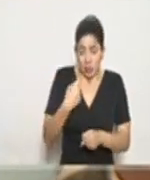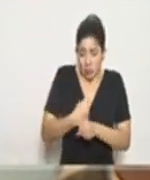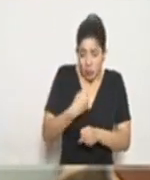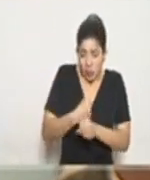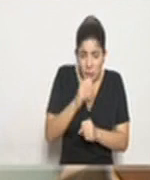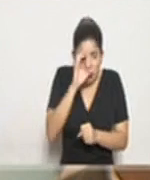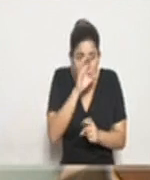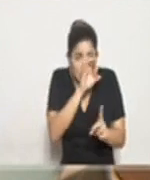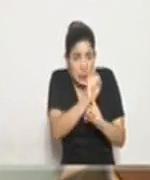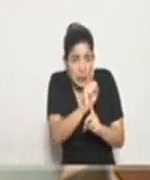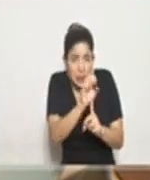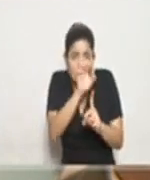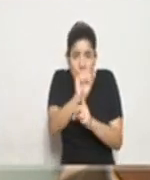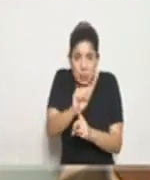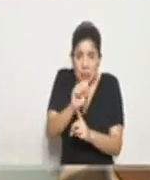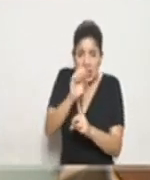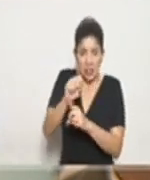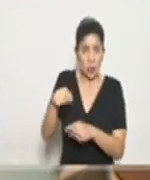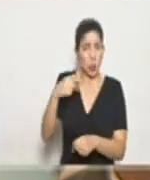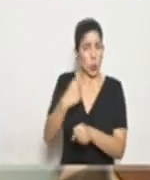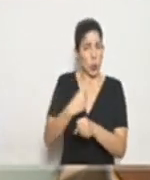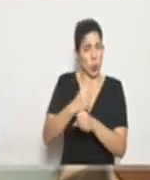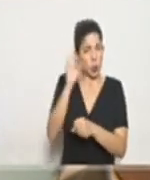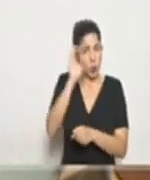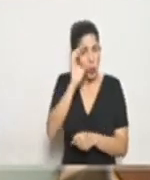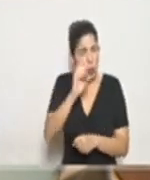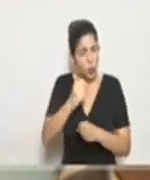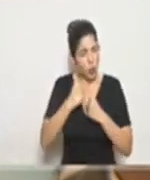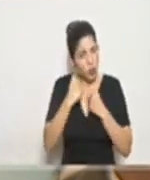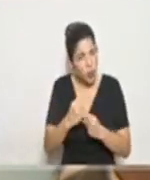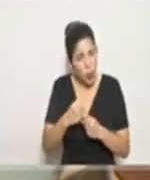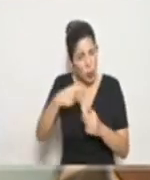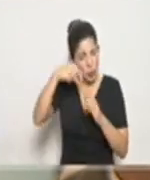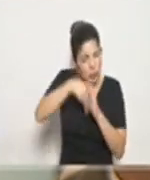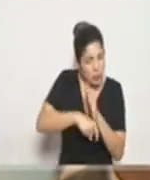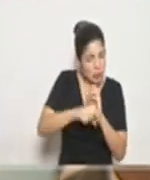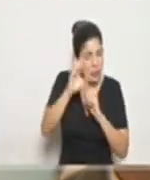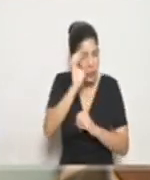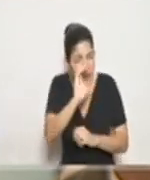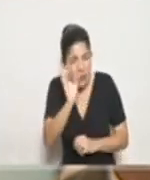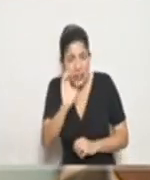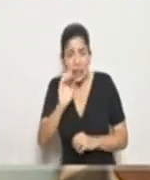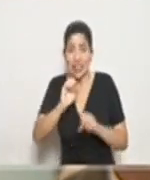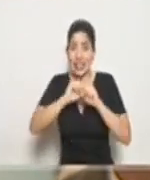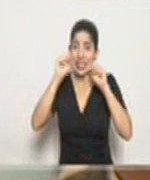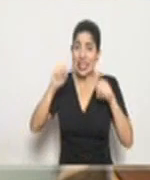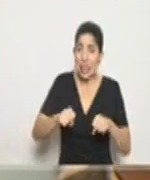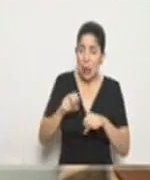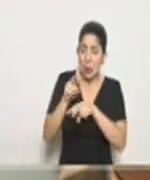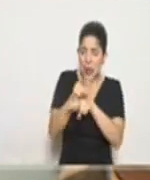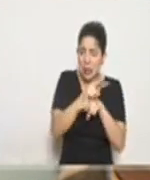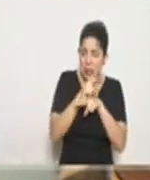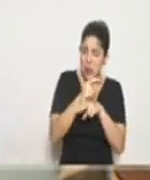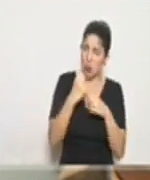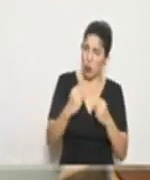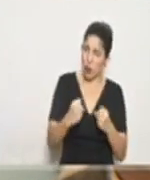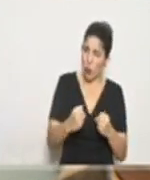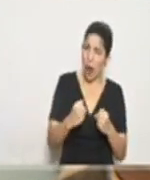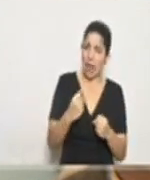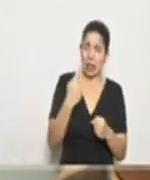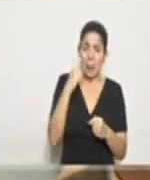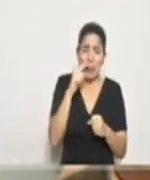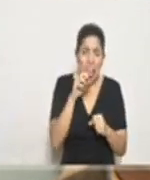ha sido una búsqueda bastante fuerte, bastante intensa, y hemos afilado todo el sistema de vigilancia para que sea lo más